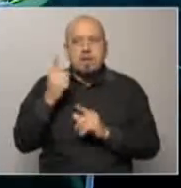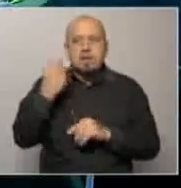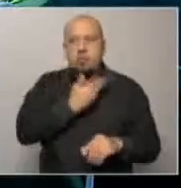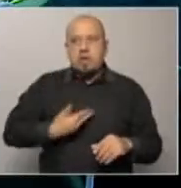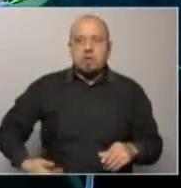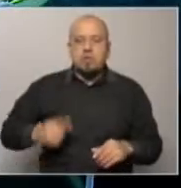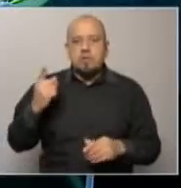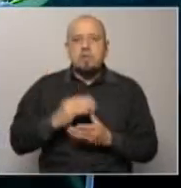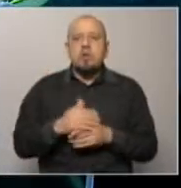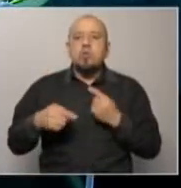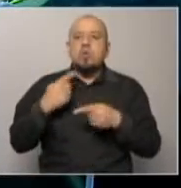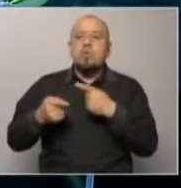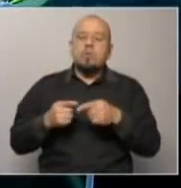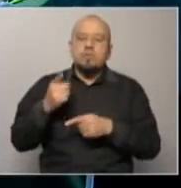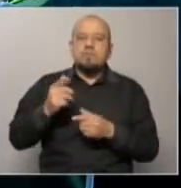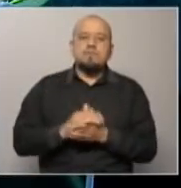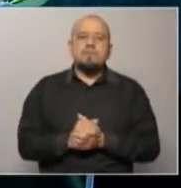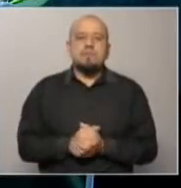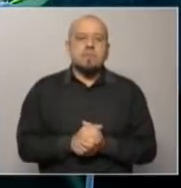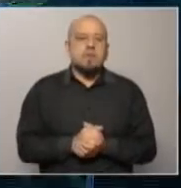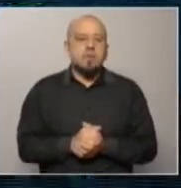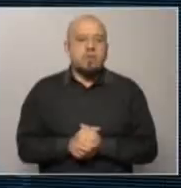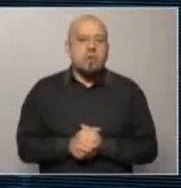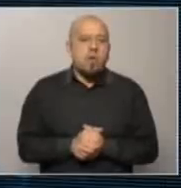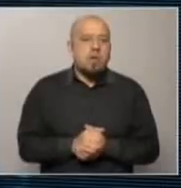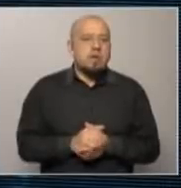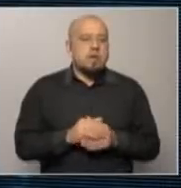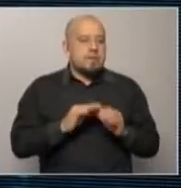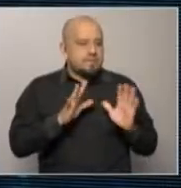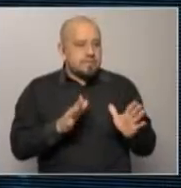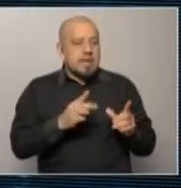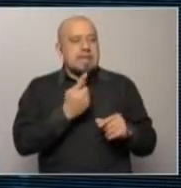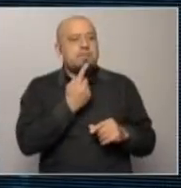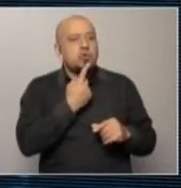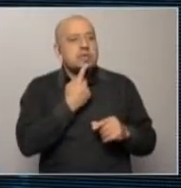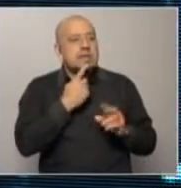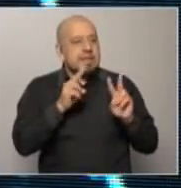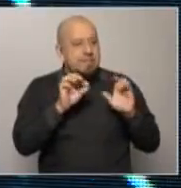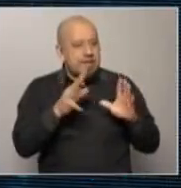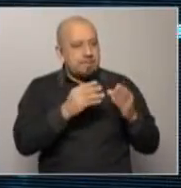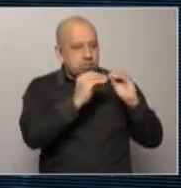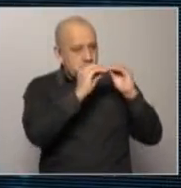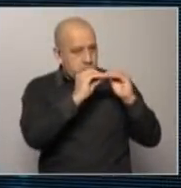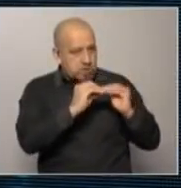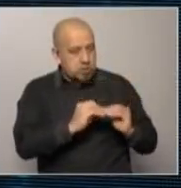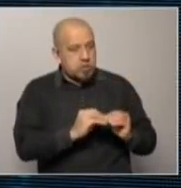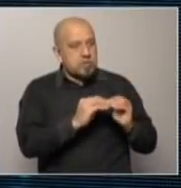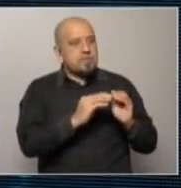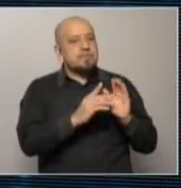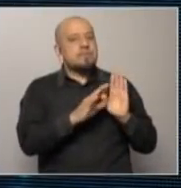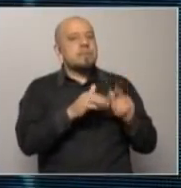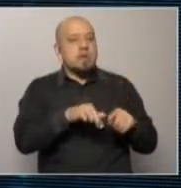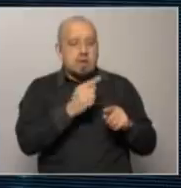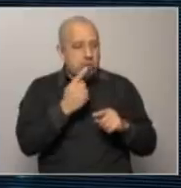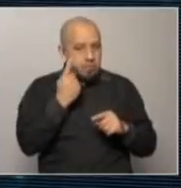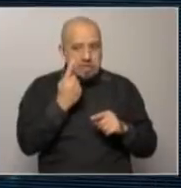gobierno. Seguimos con Daniel Chaschetti. Sí, claro. Bueno, no, mirá, la política presupuestaria, digamos, que es tal vez una de las